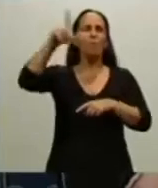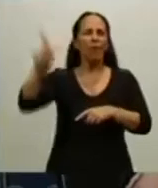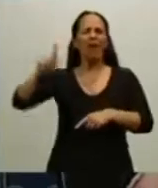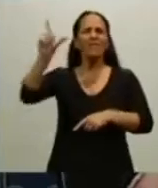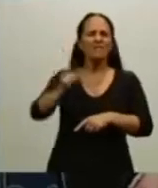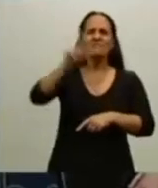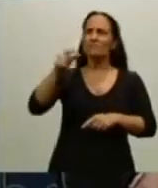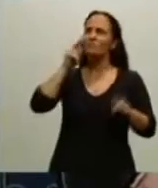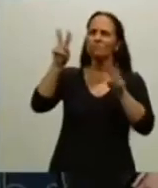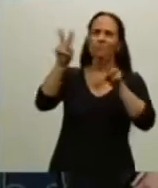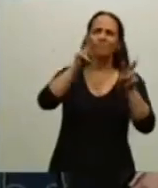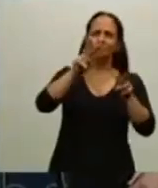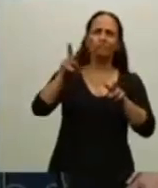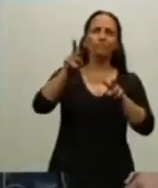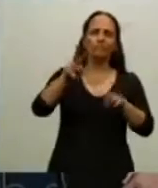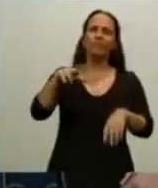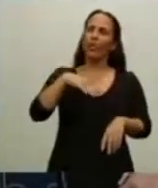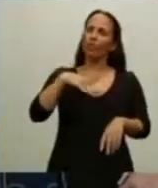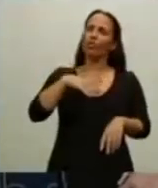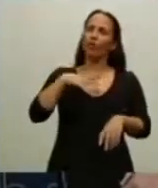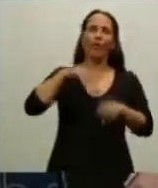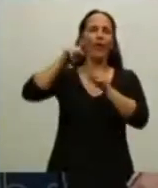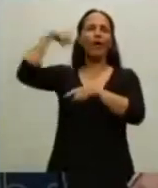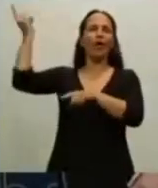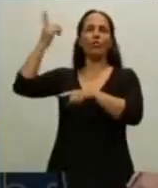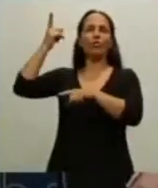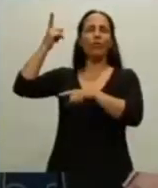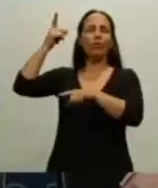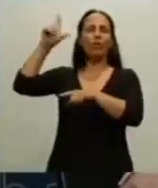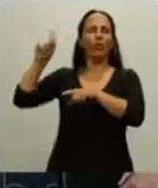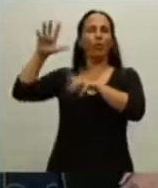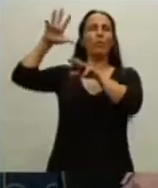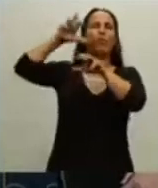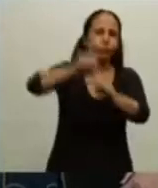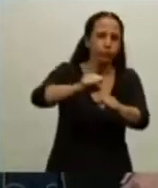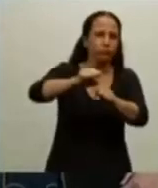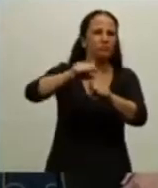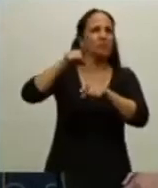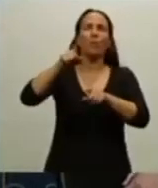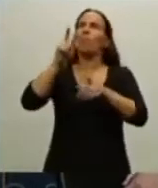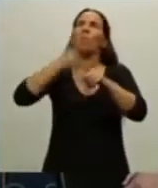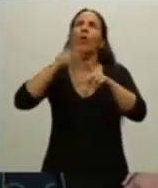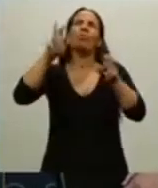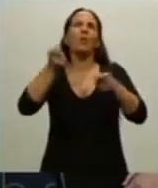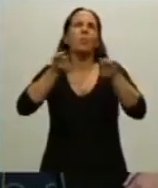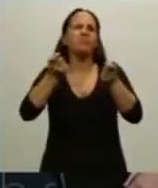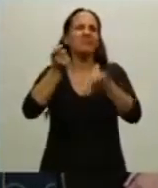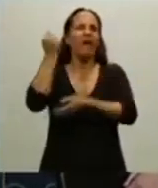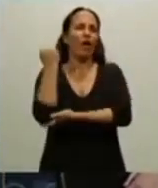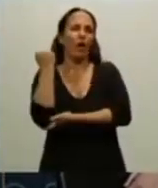que todavía aún dominan partes del mundo desde la economía o desde lo militar,